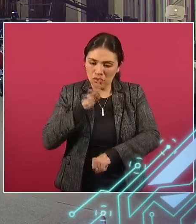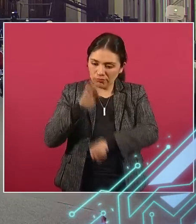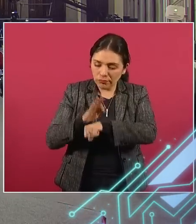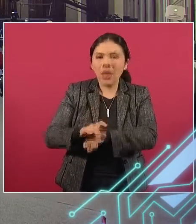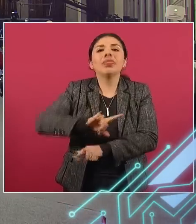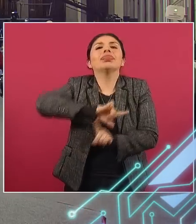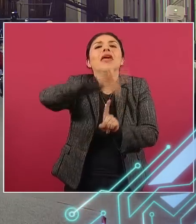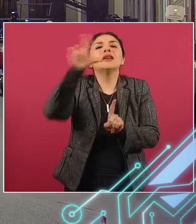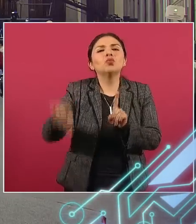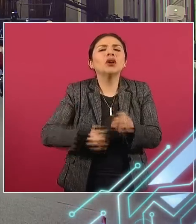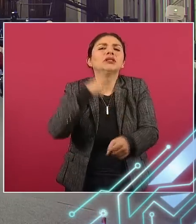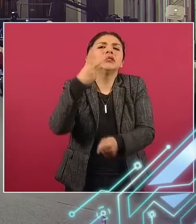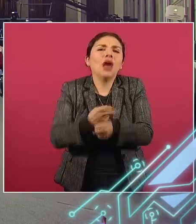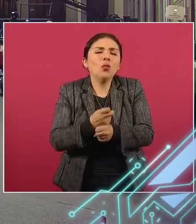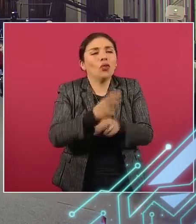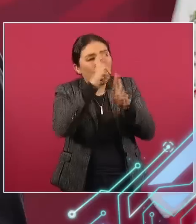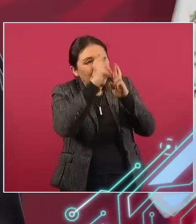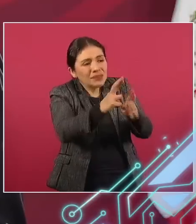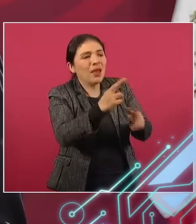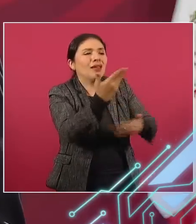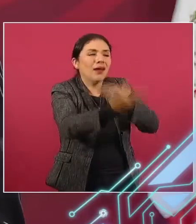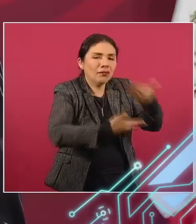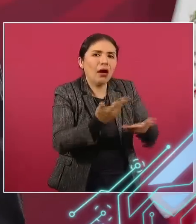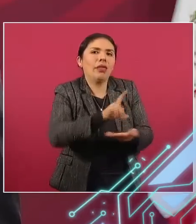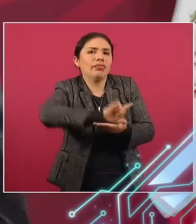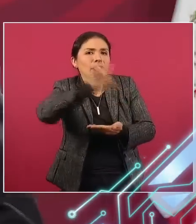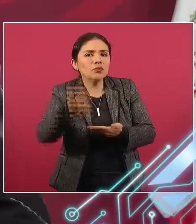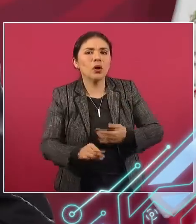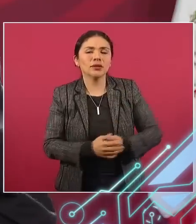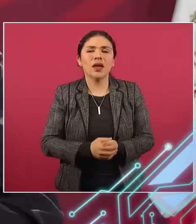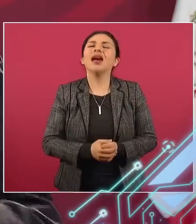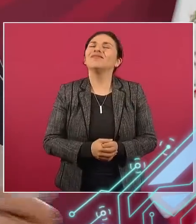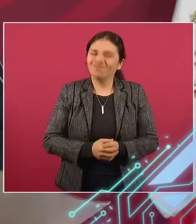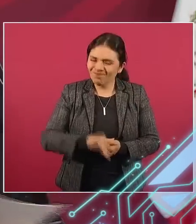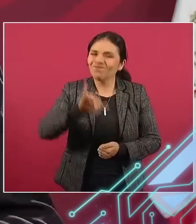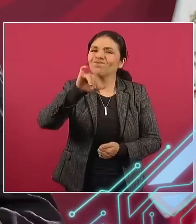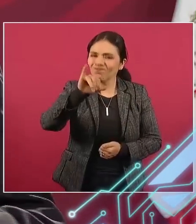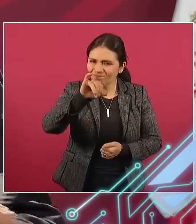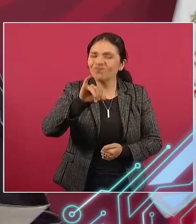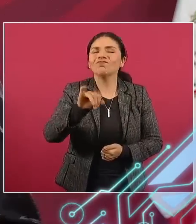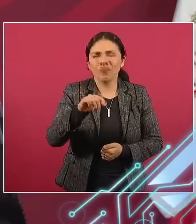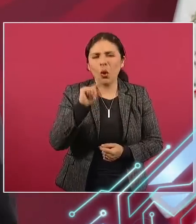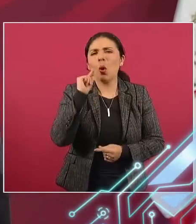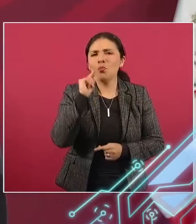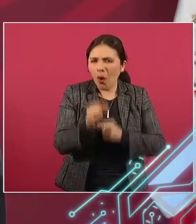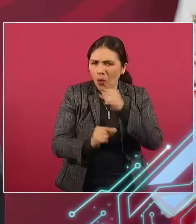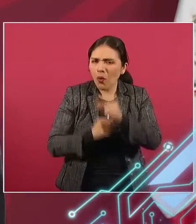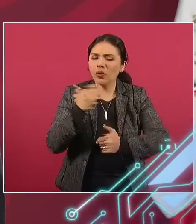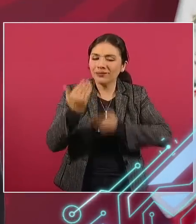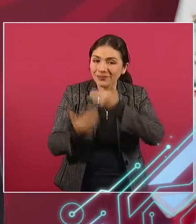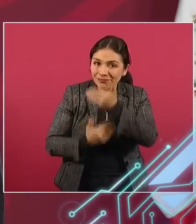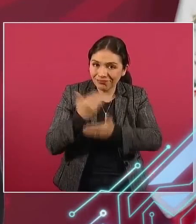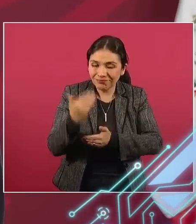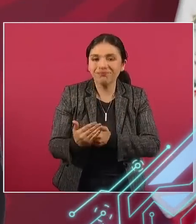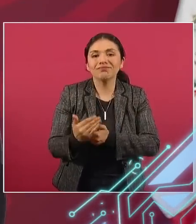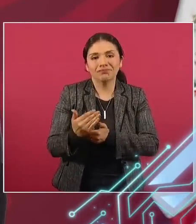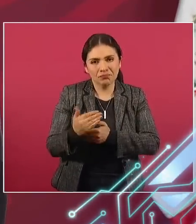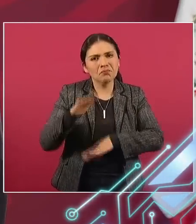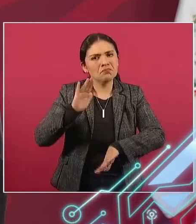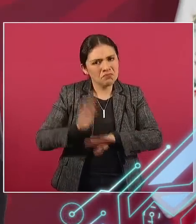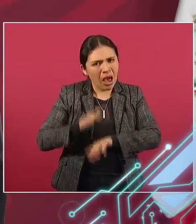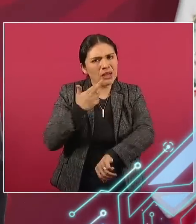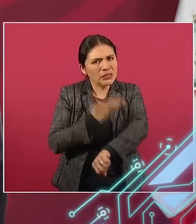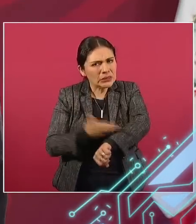homenajes, presidente. Sí, pero se está avanzando y se va a avanzar más.